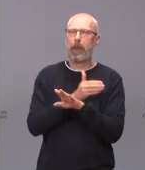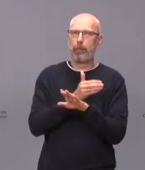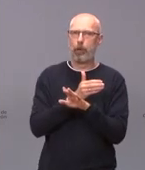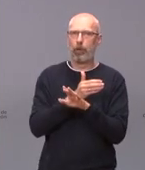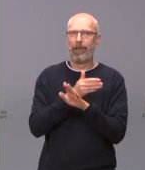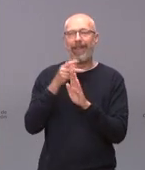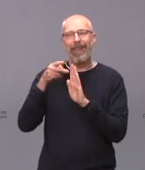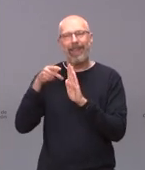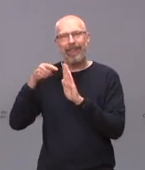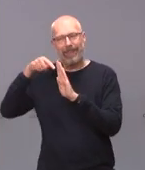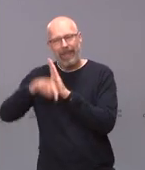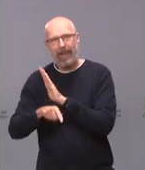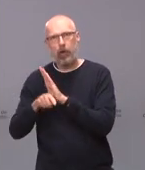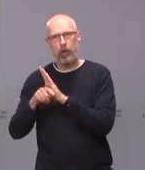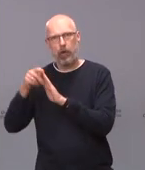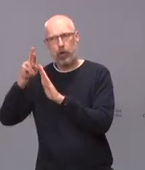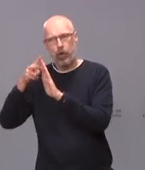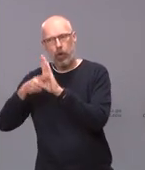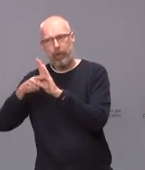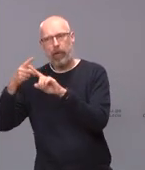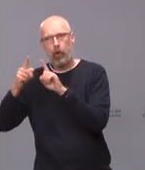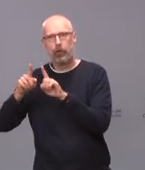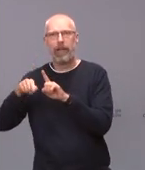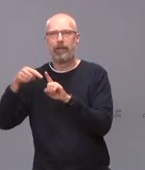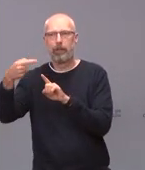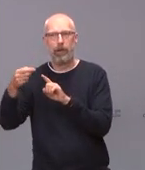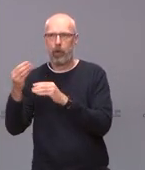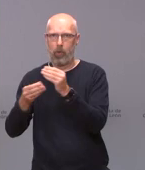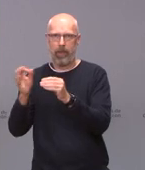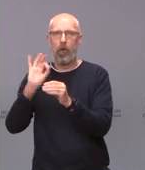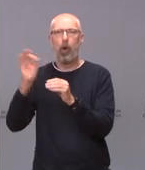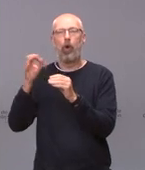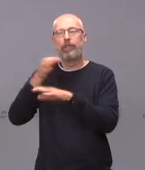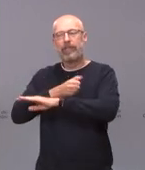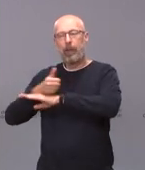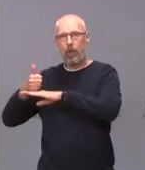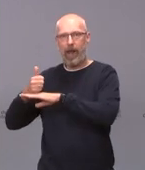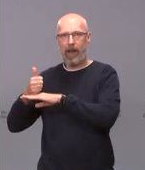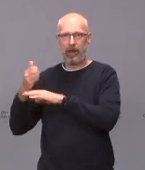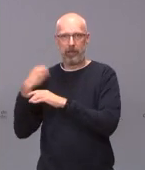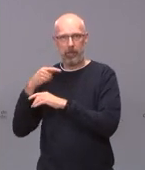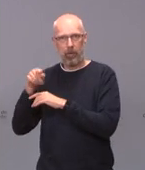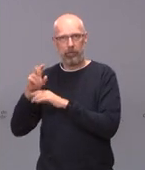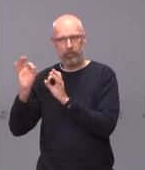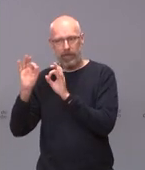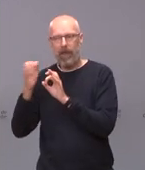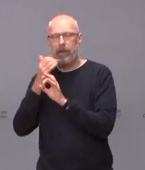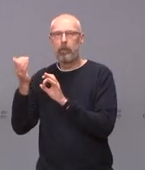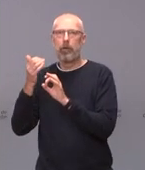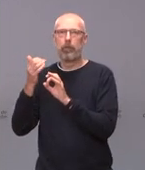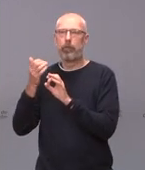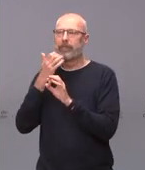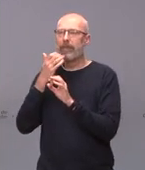normativa que después aprueba la junta de castellón o el tribunal el tarcil que está escrito al consejo consultivo dictamina al respecto de los recursos